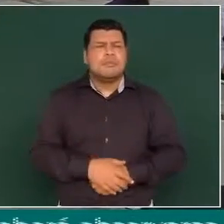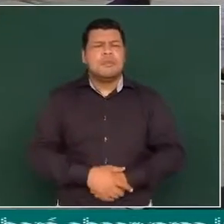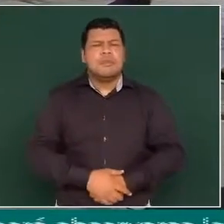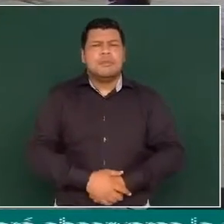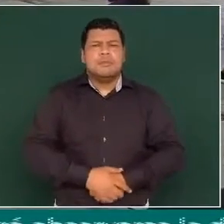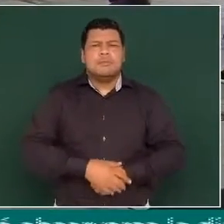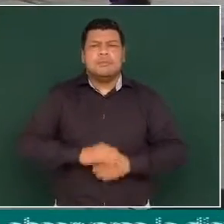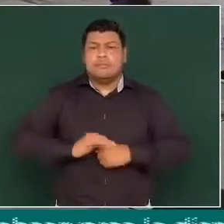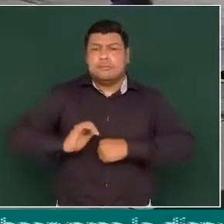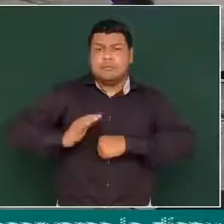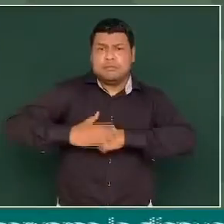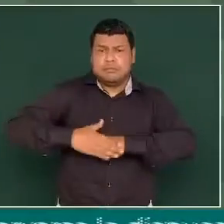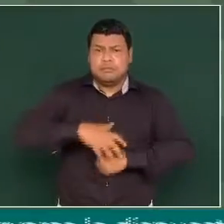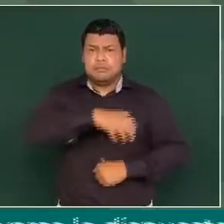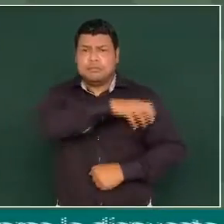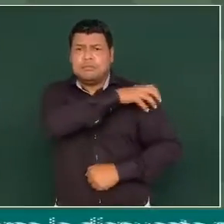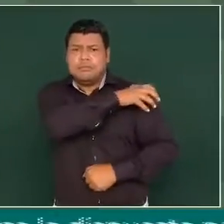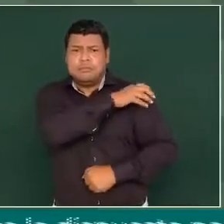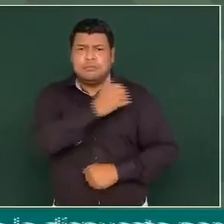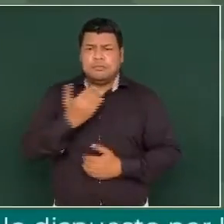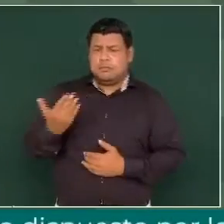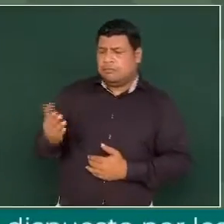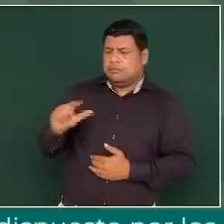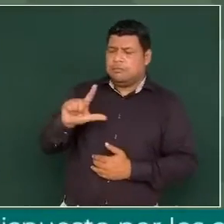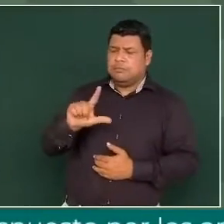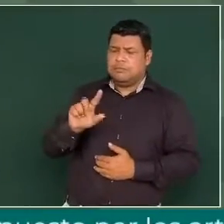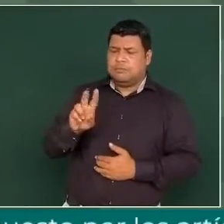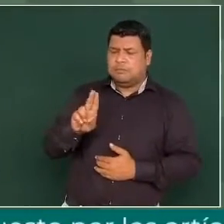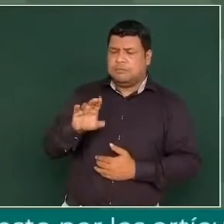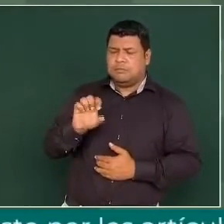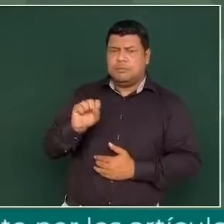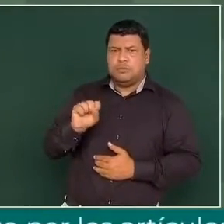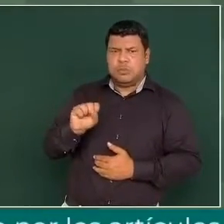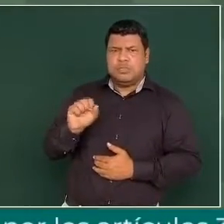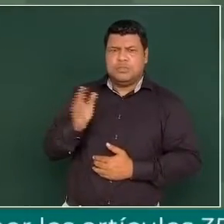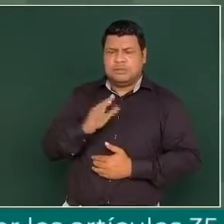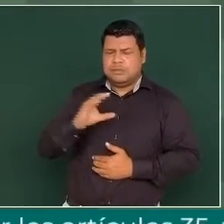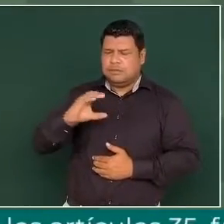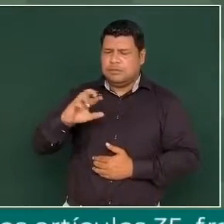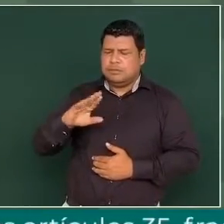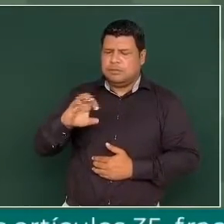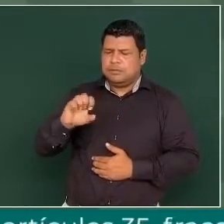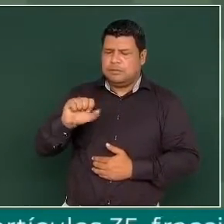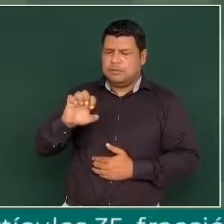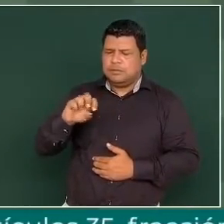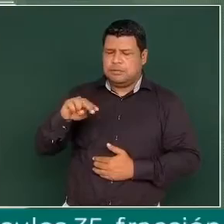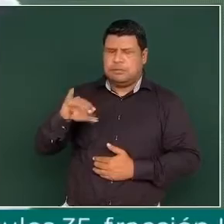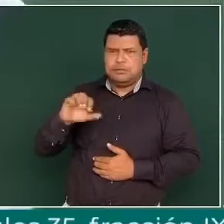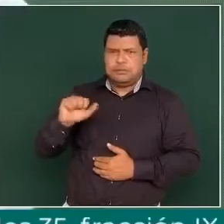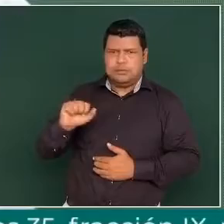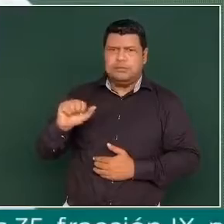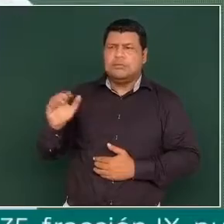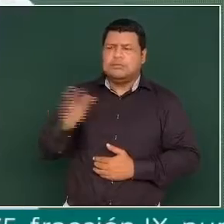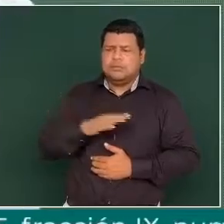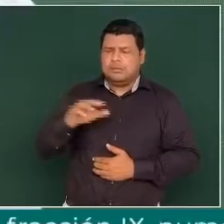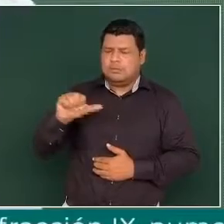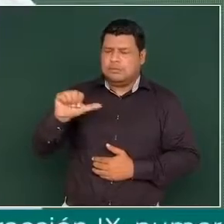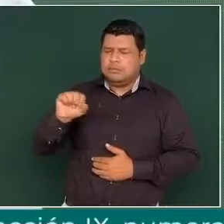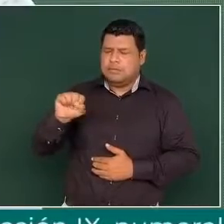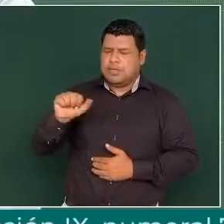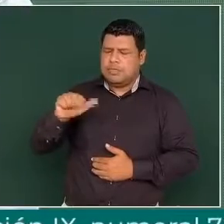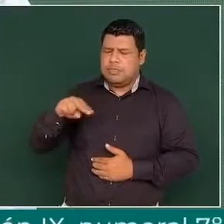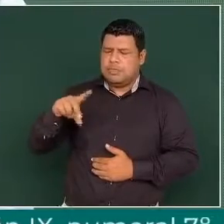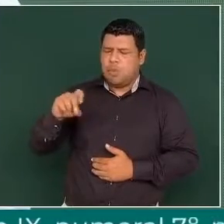secretario, Luis Crescencio Sandoval González, va a dar a